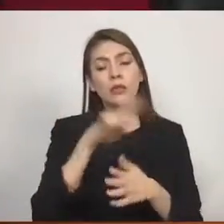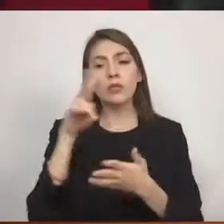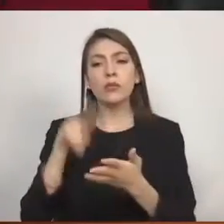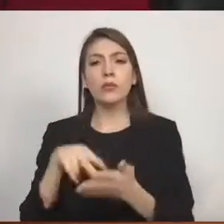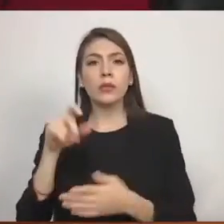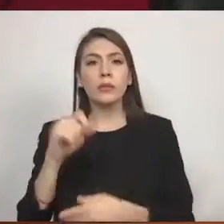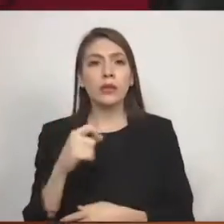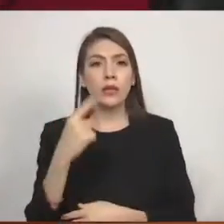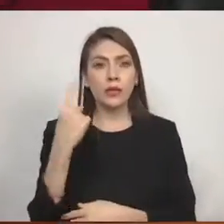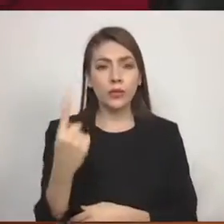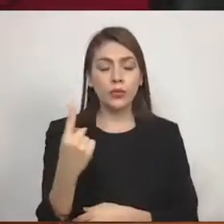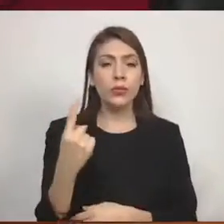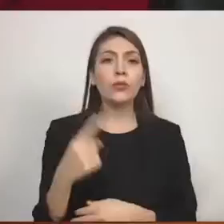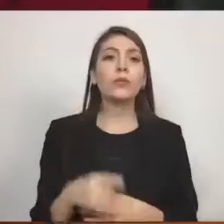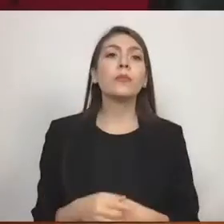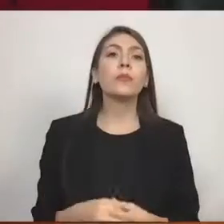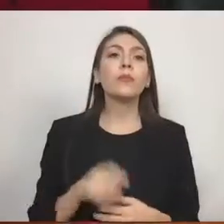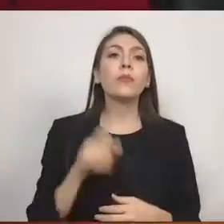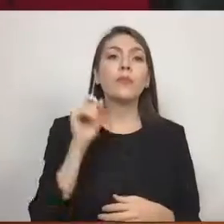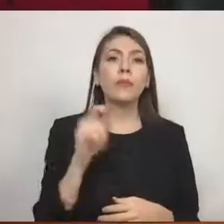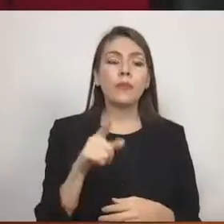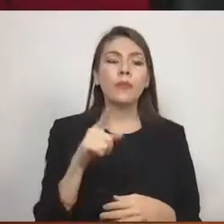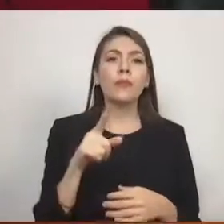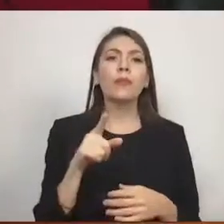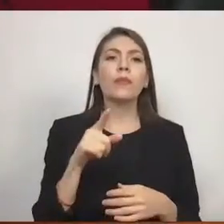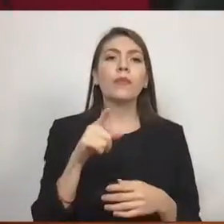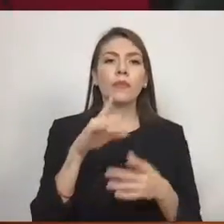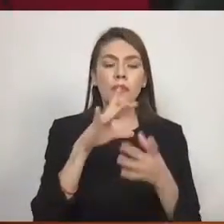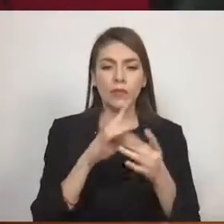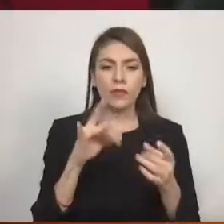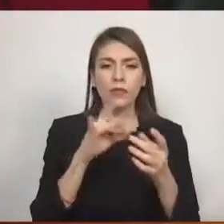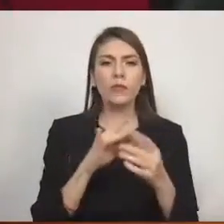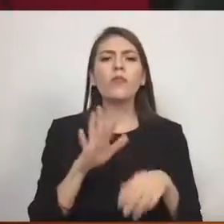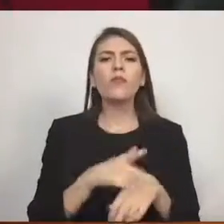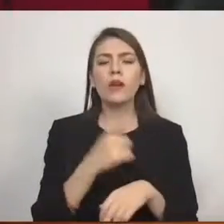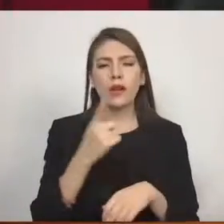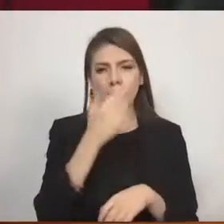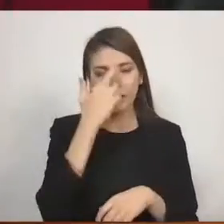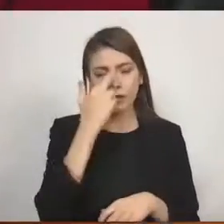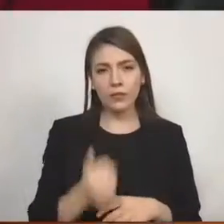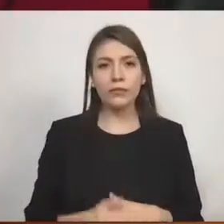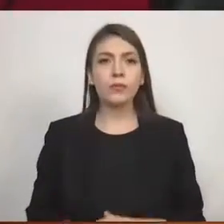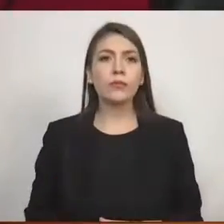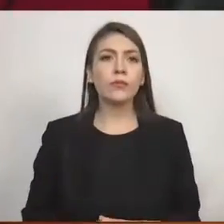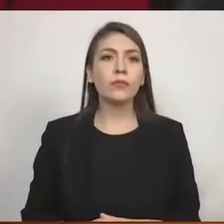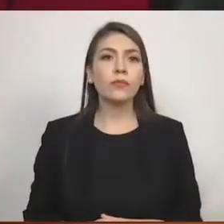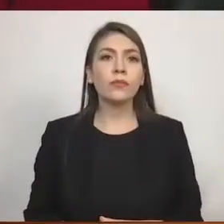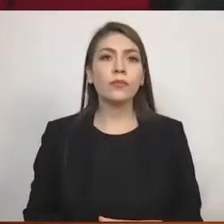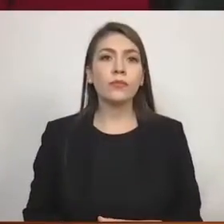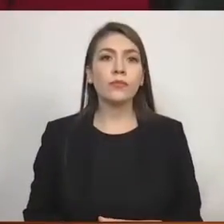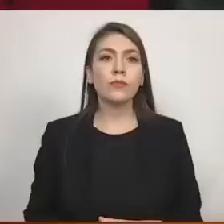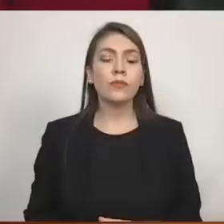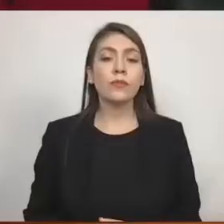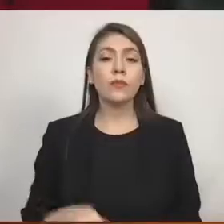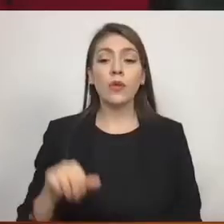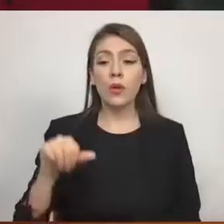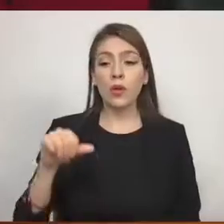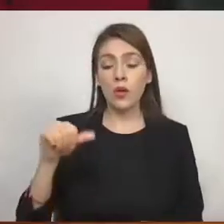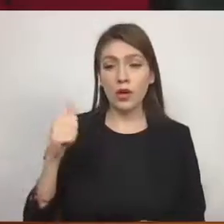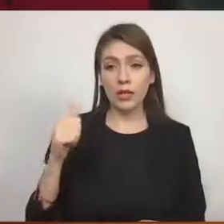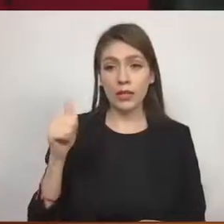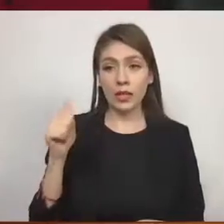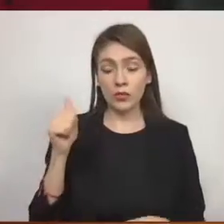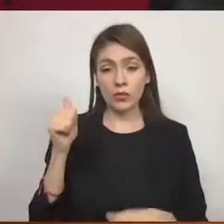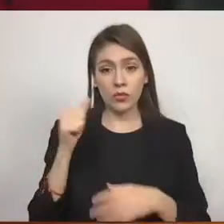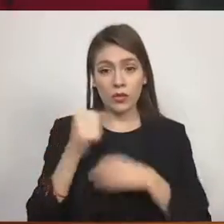sustento en la siguiente exposición de motivos. En fecha 11 de agosto del año en curso, fue presentada ante el